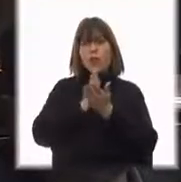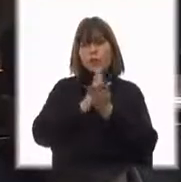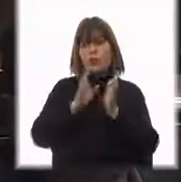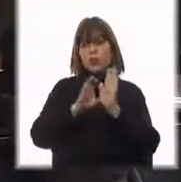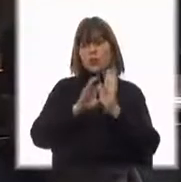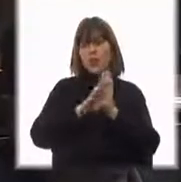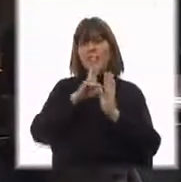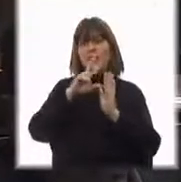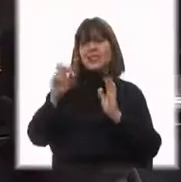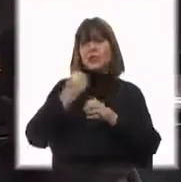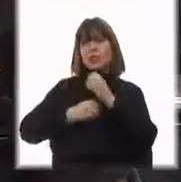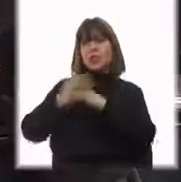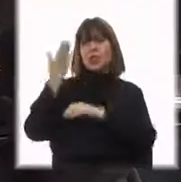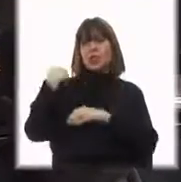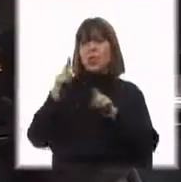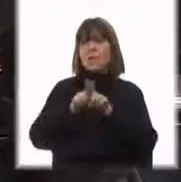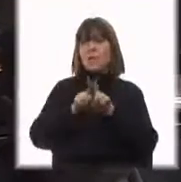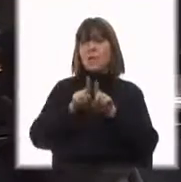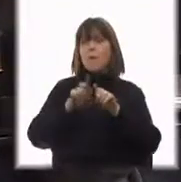300 años, dijeron que eso era el Estado.